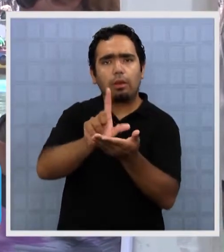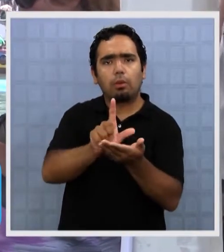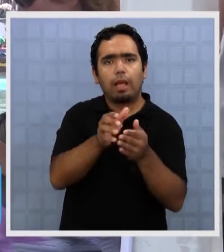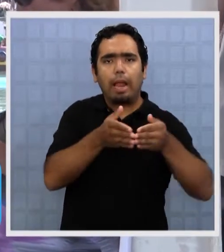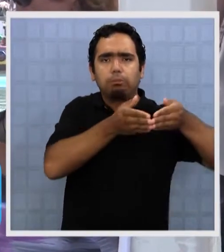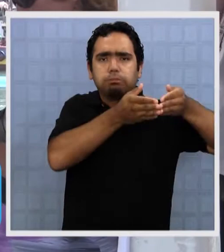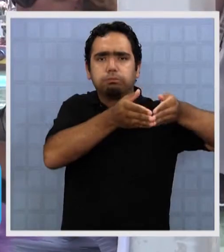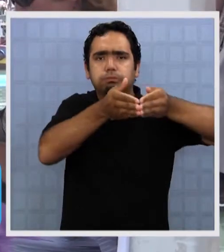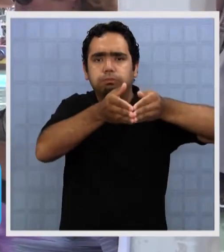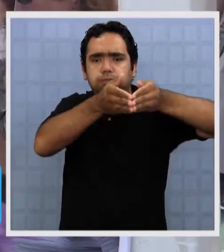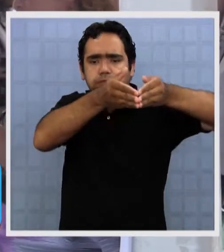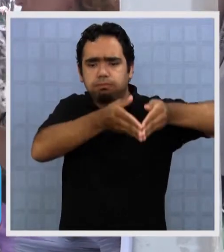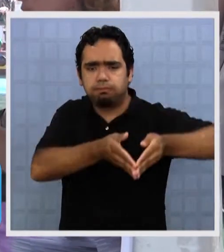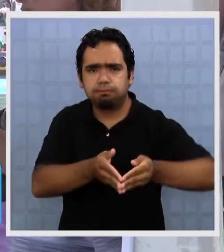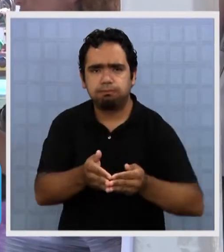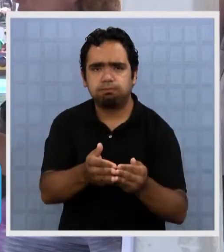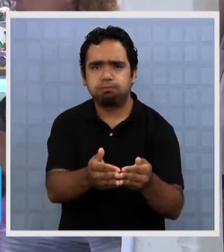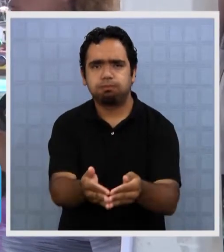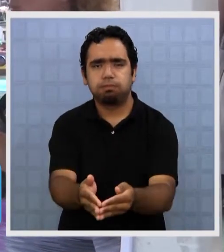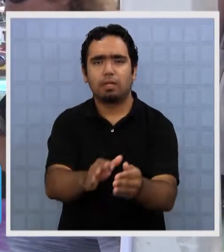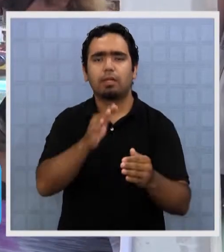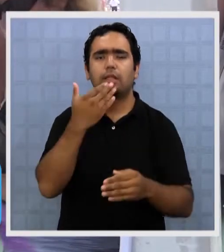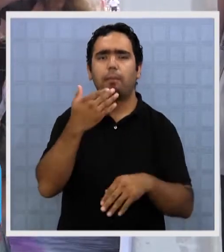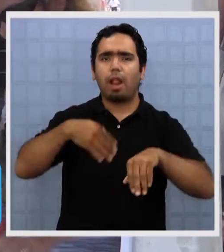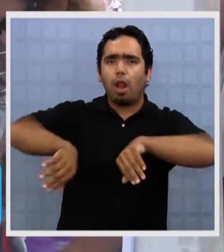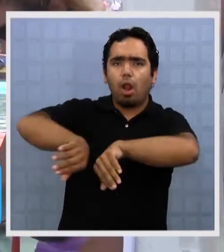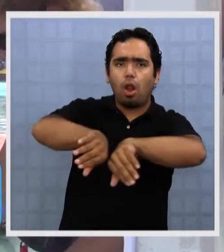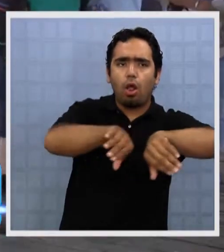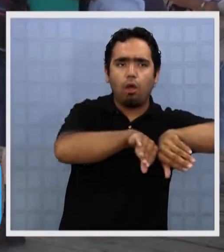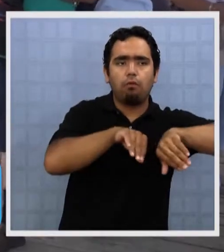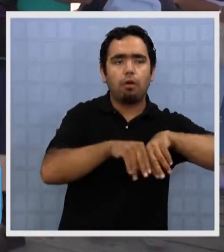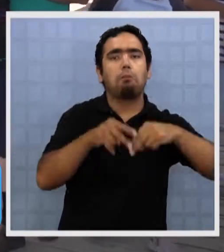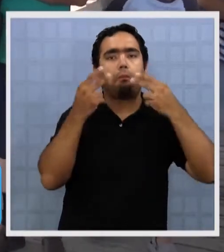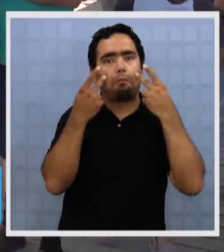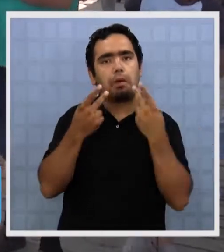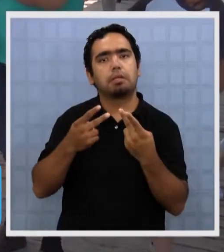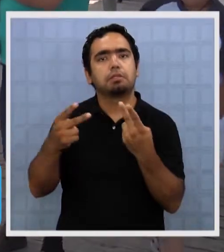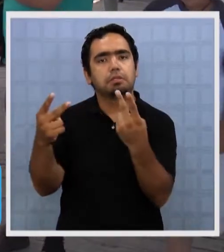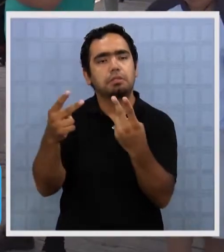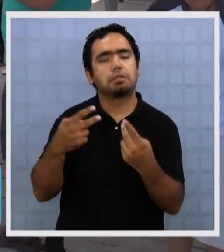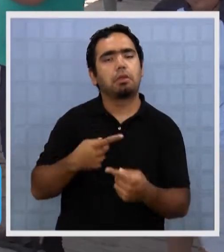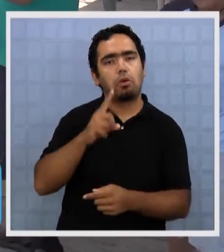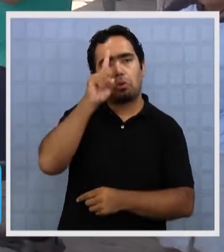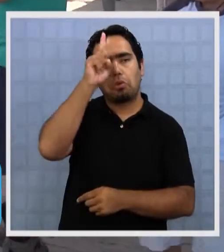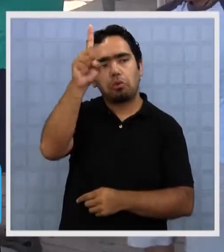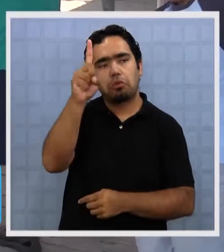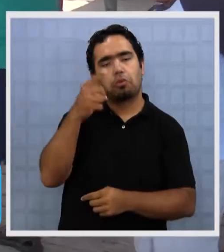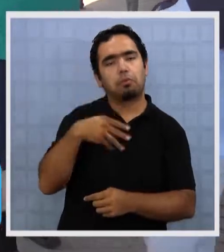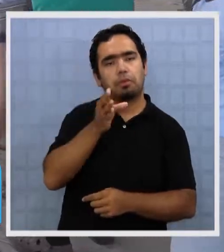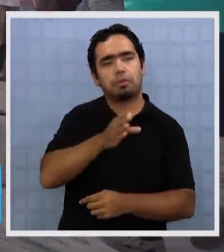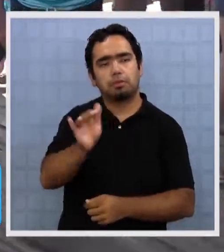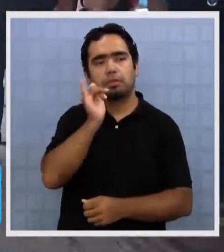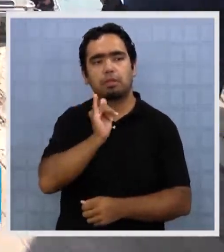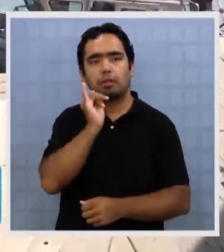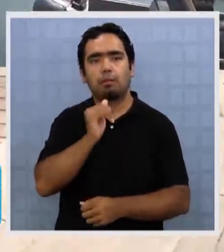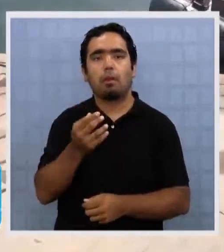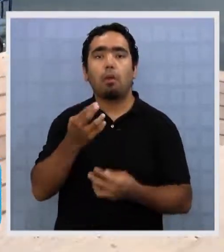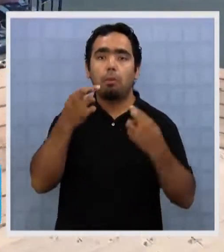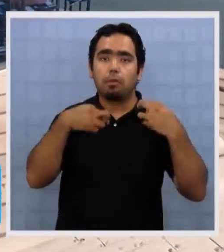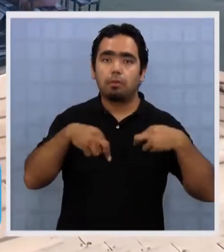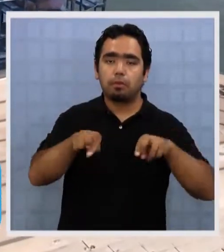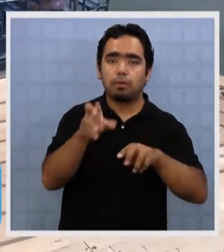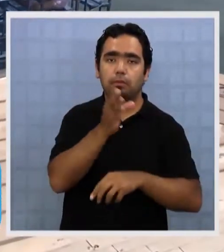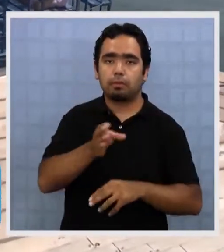Esmeralda, las instalaciones del puerto y el hábitat de los imponentes lobos marinos es un clásico paseo para los iquiqueños y una buena alternativa